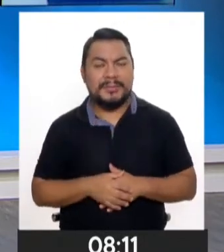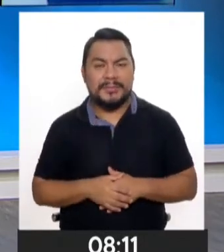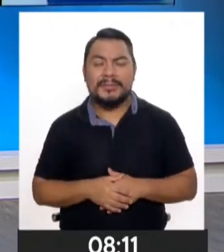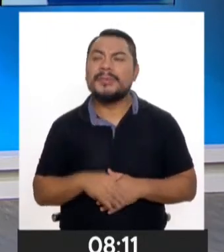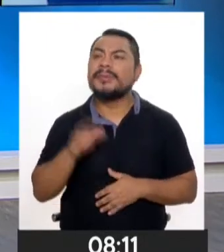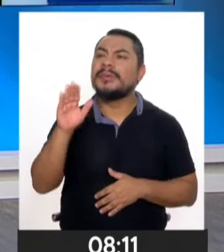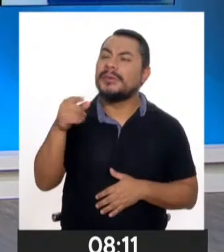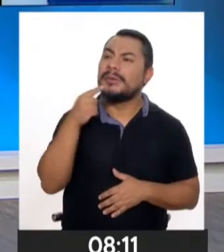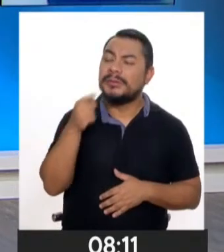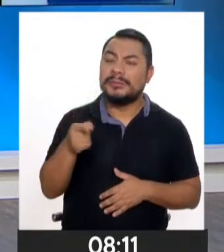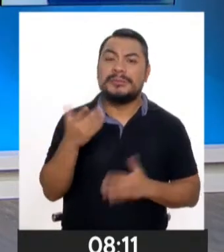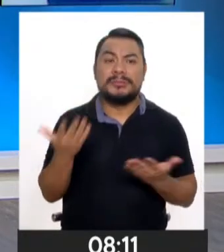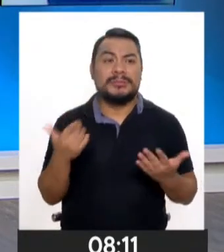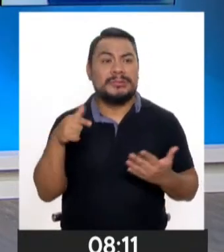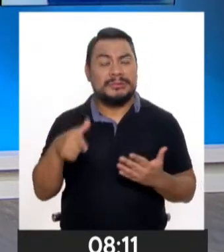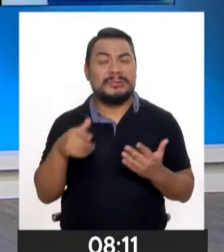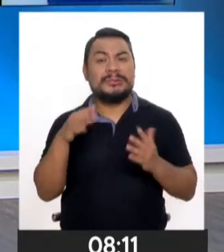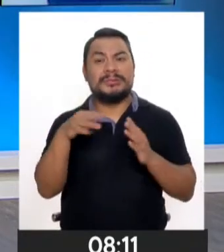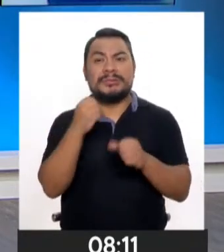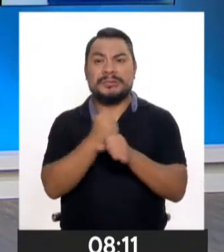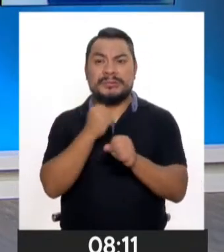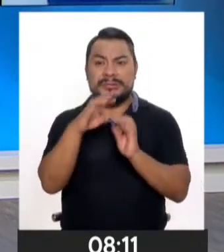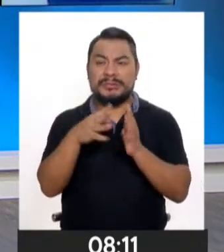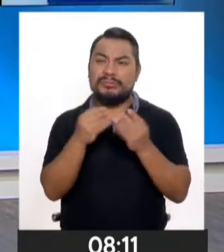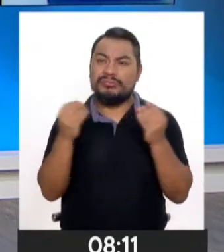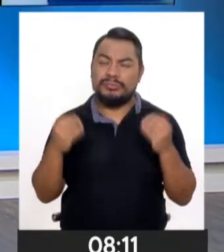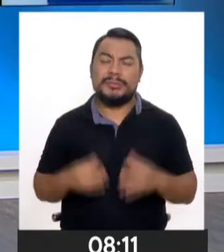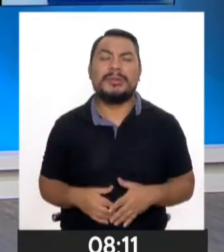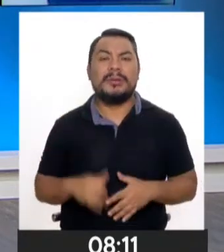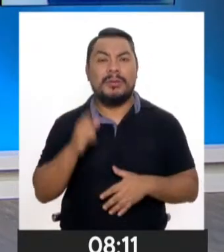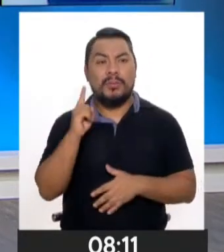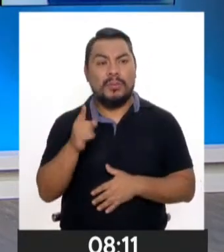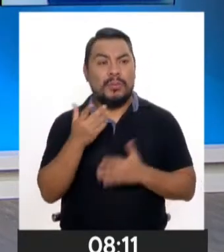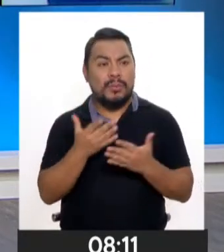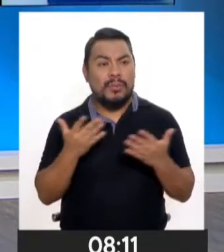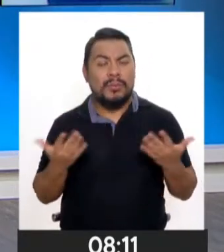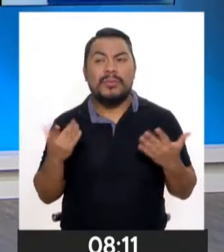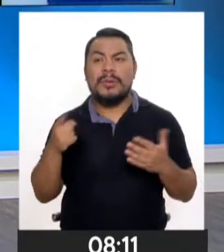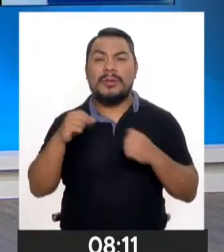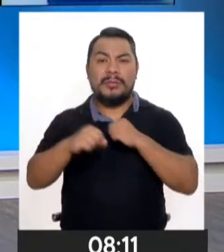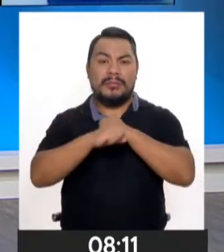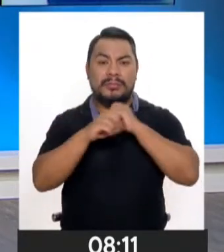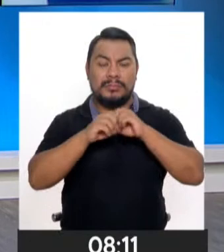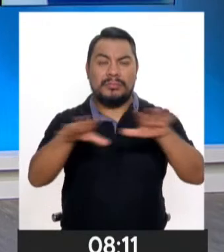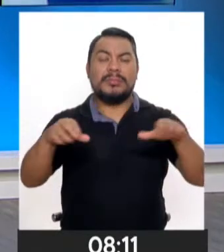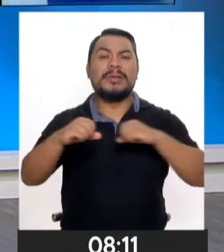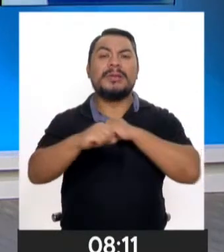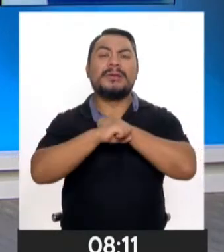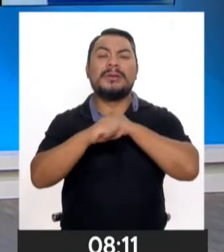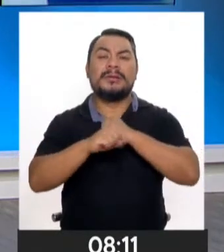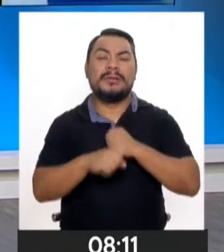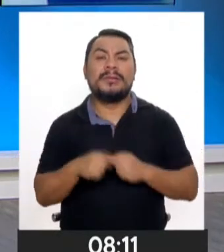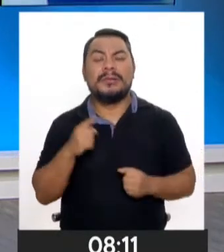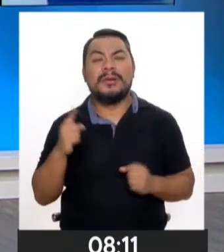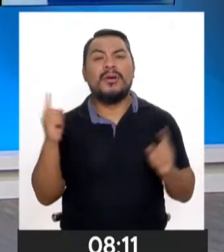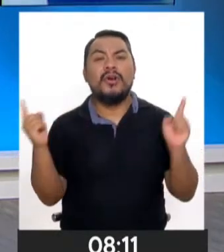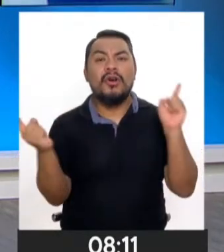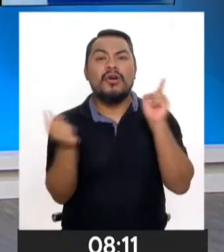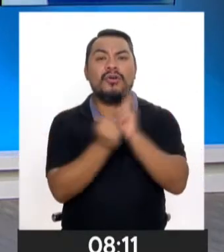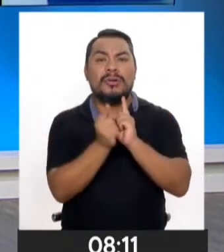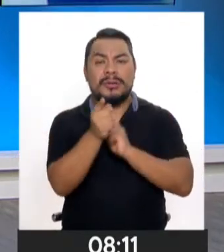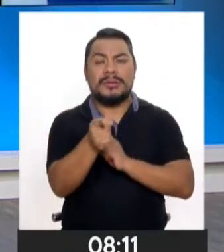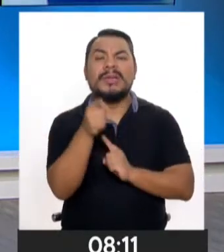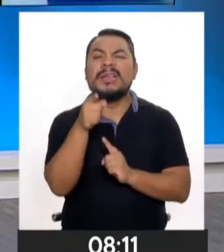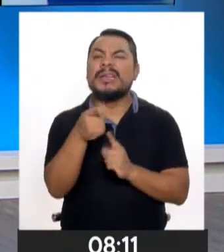entiendo que hoy día tiene una agenda bastante apretada y como una de las medidas es el lanzamiento de la campaña Encontrarte. ¿Qué es que